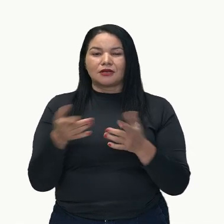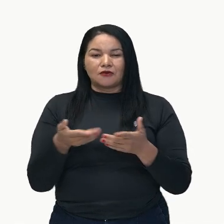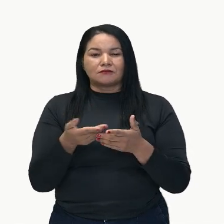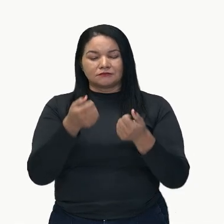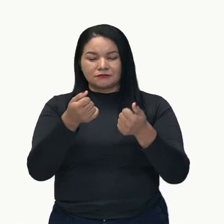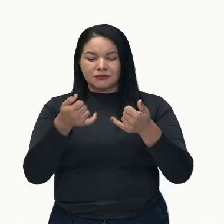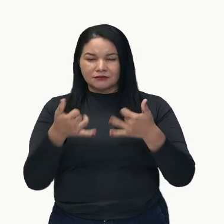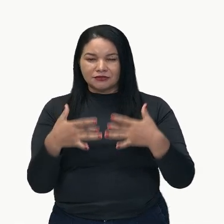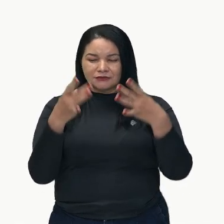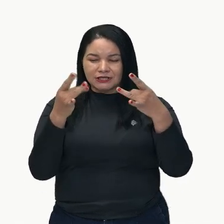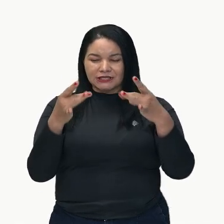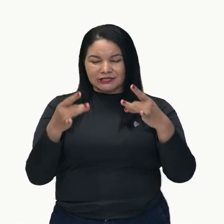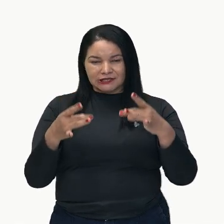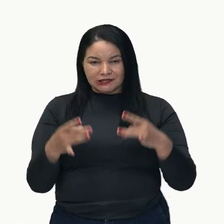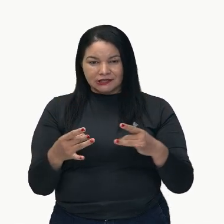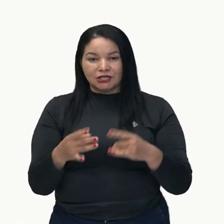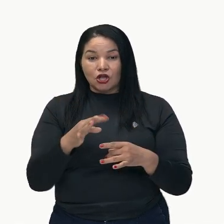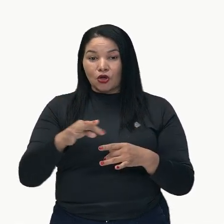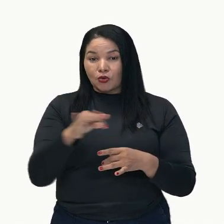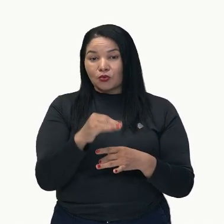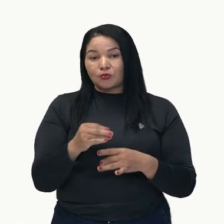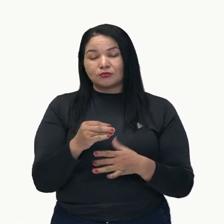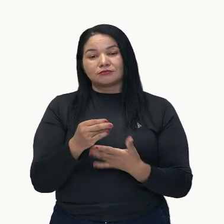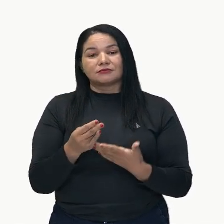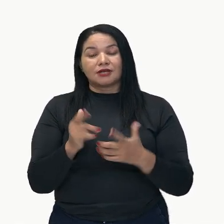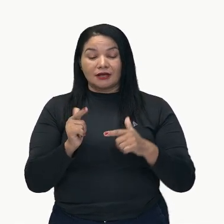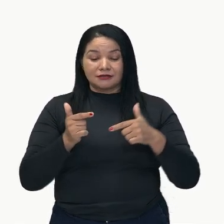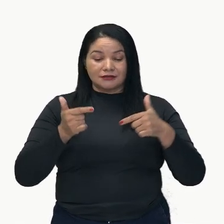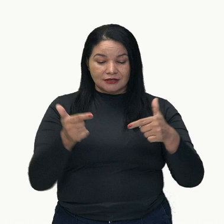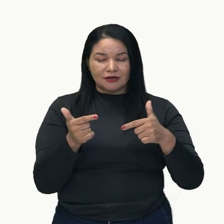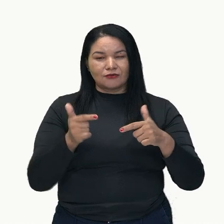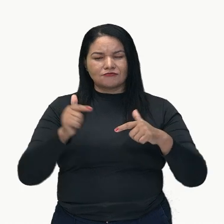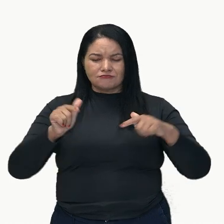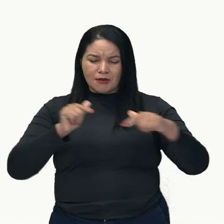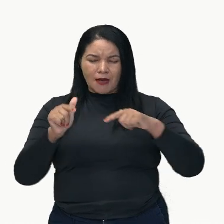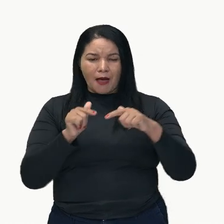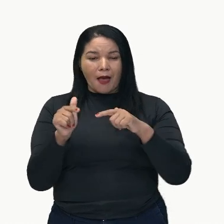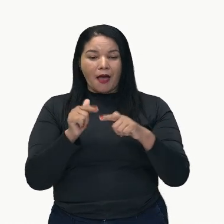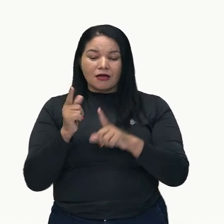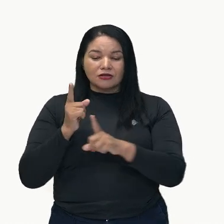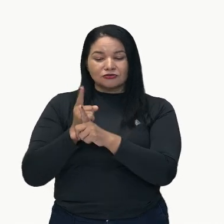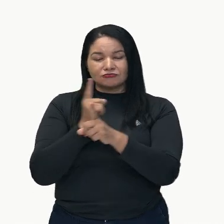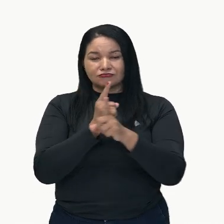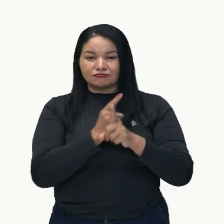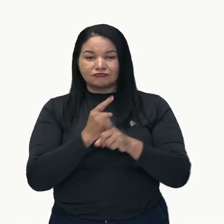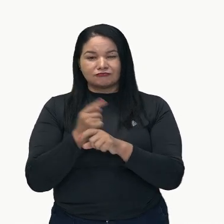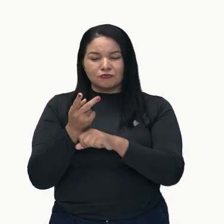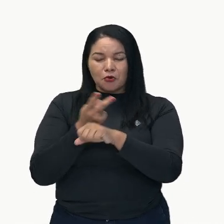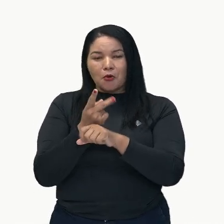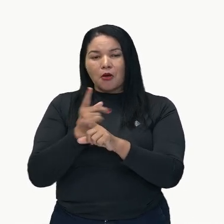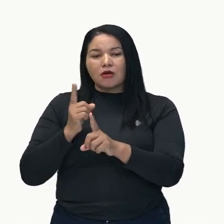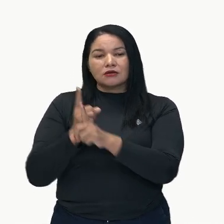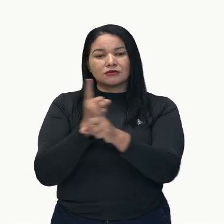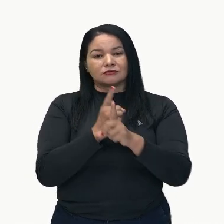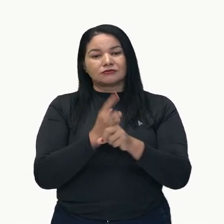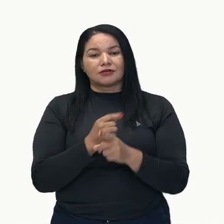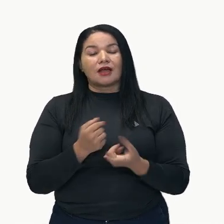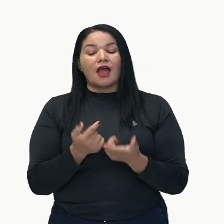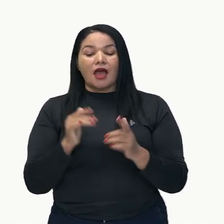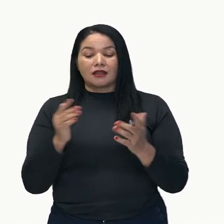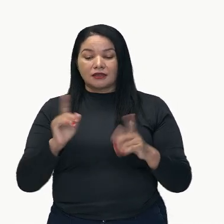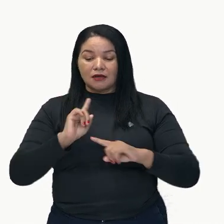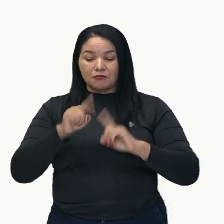desarrollando, toda la acción que ella hizo para encontrar los objetos. Entonces, el clímax de nuestra historia,